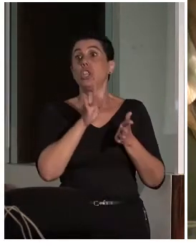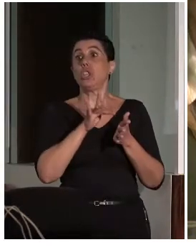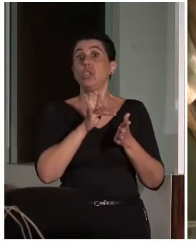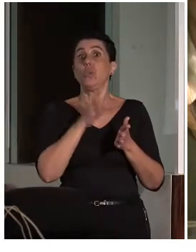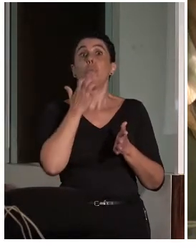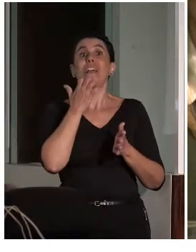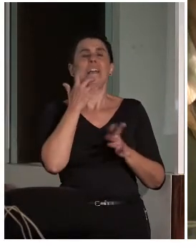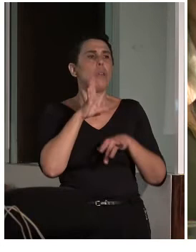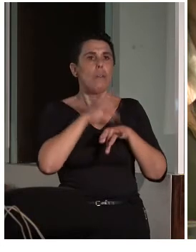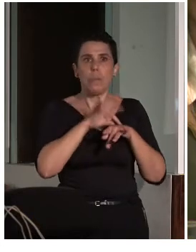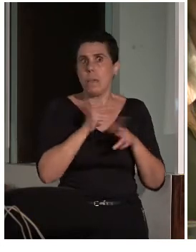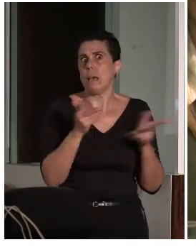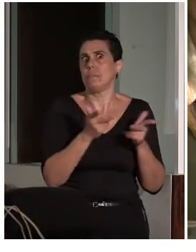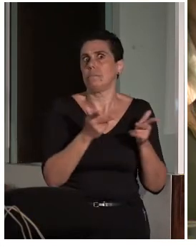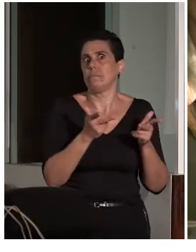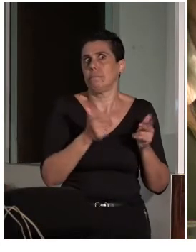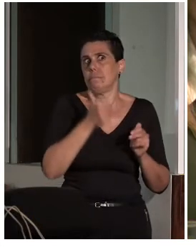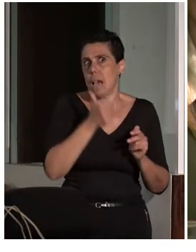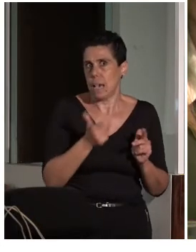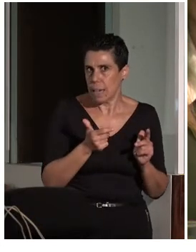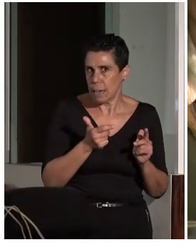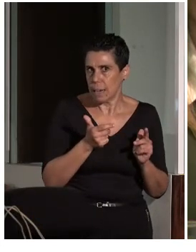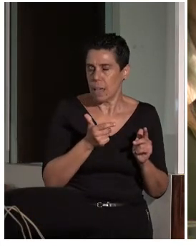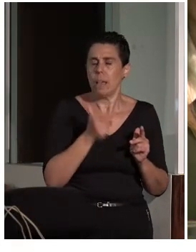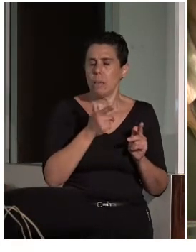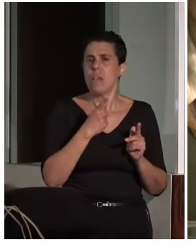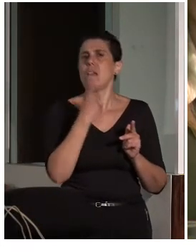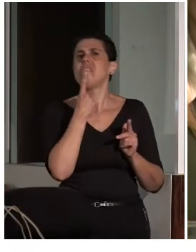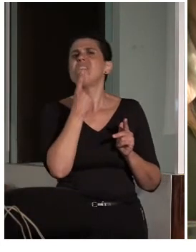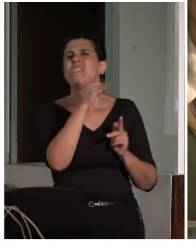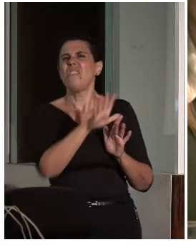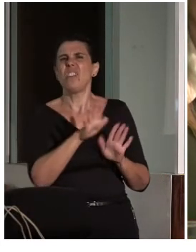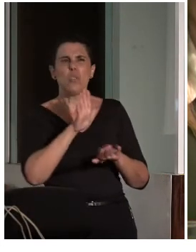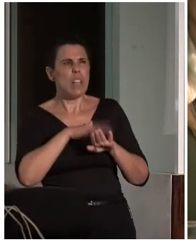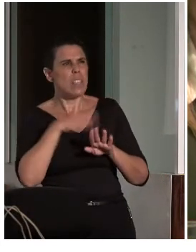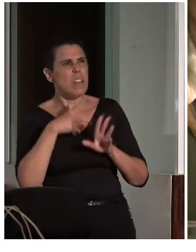más acentuada, tenemos dificultades para procesar la información.